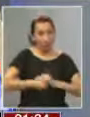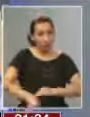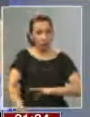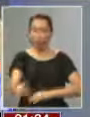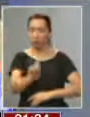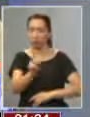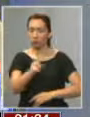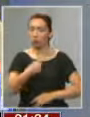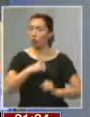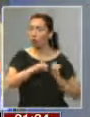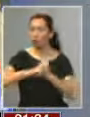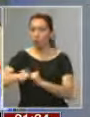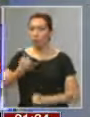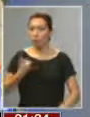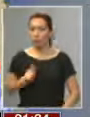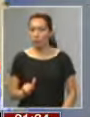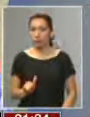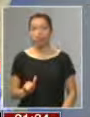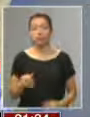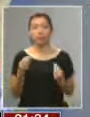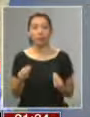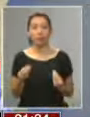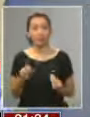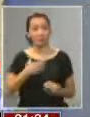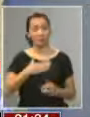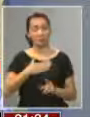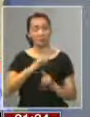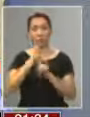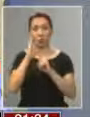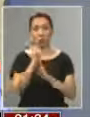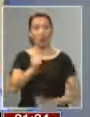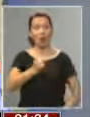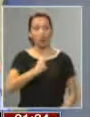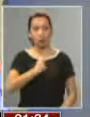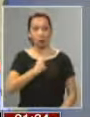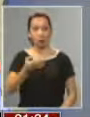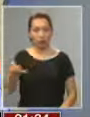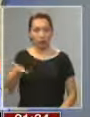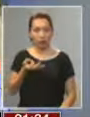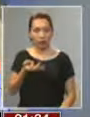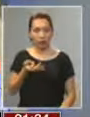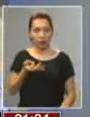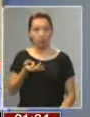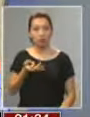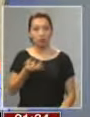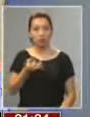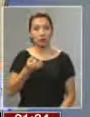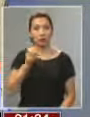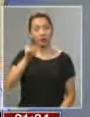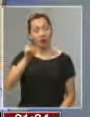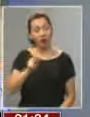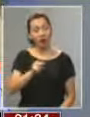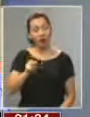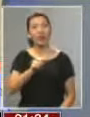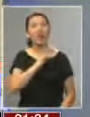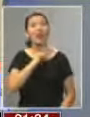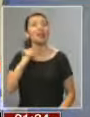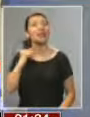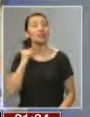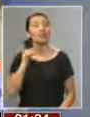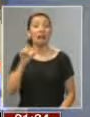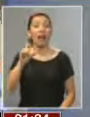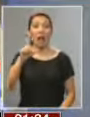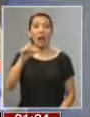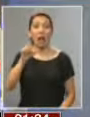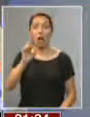es esa. Soy contrario al aborto. Lo que pasa es que mi cultura católica me dice que el cardenal Raúl Silva Enrique o el cardenal Caro